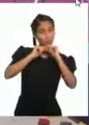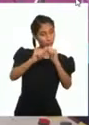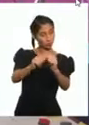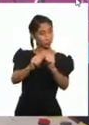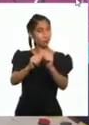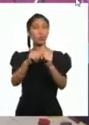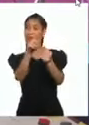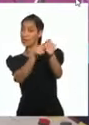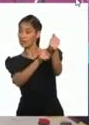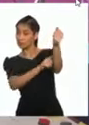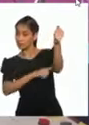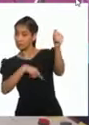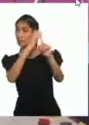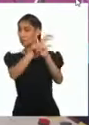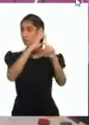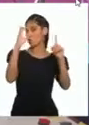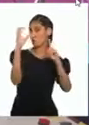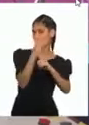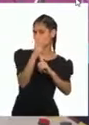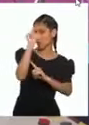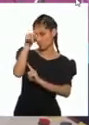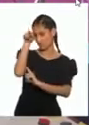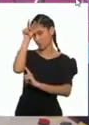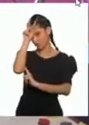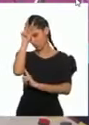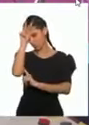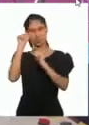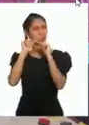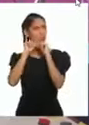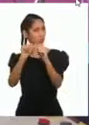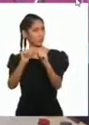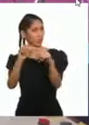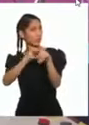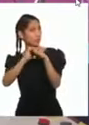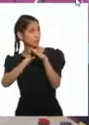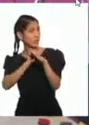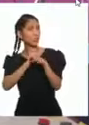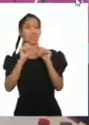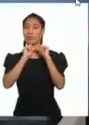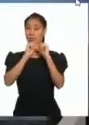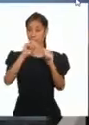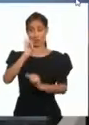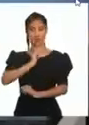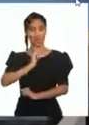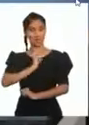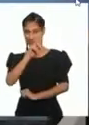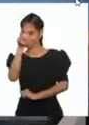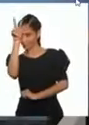cultura y preservar nuestra identidad como peruanos.